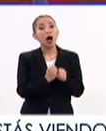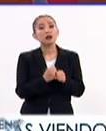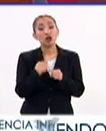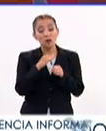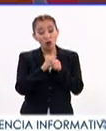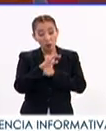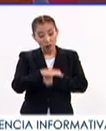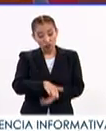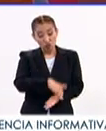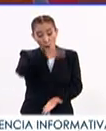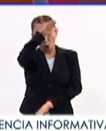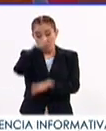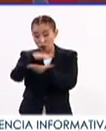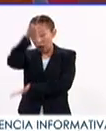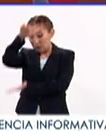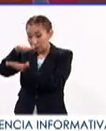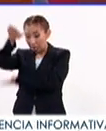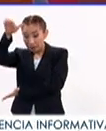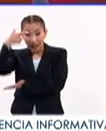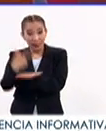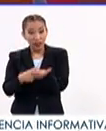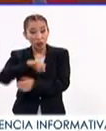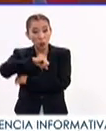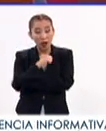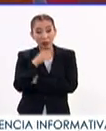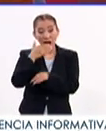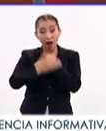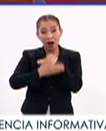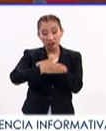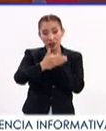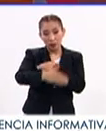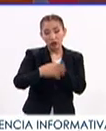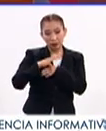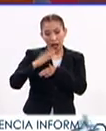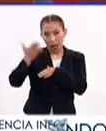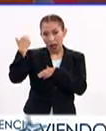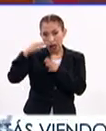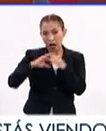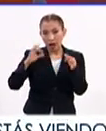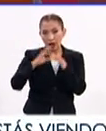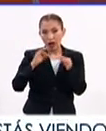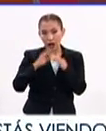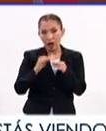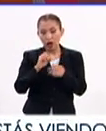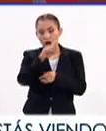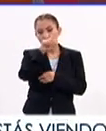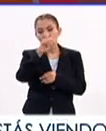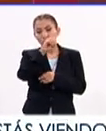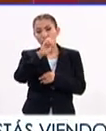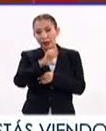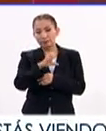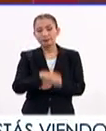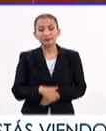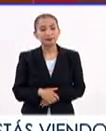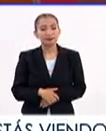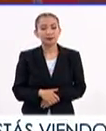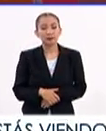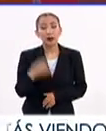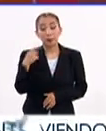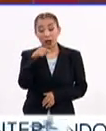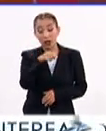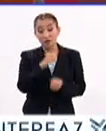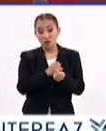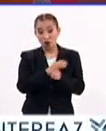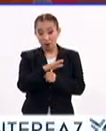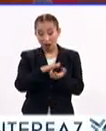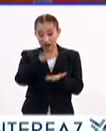información en el archivo de lo que ya explicó Soé pero esta